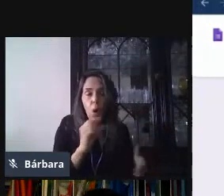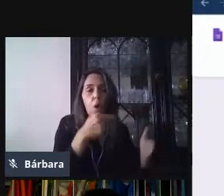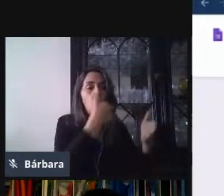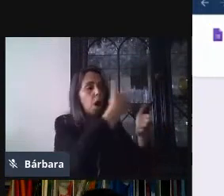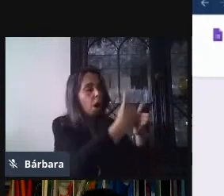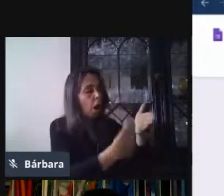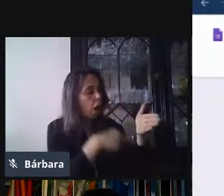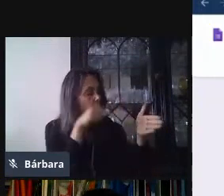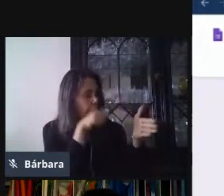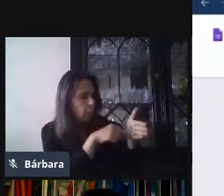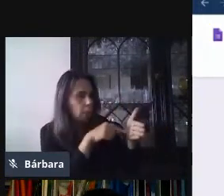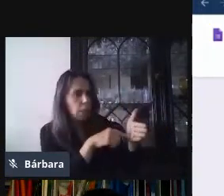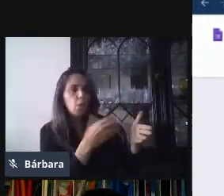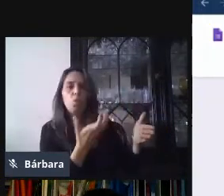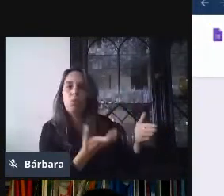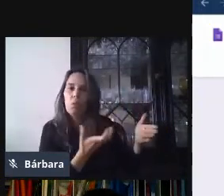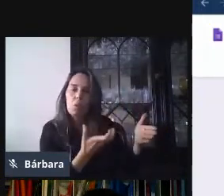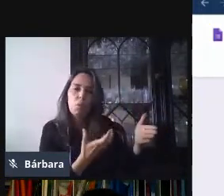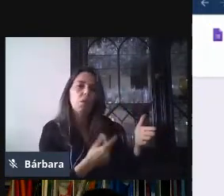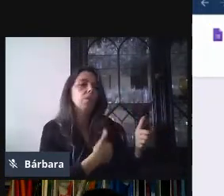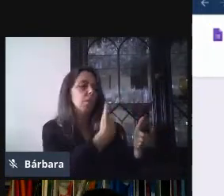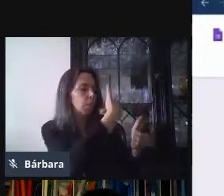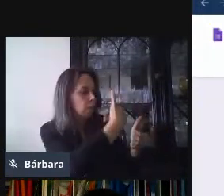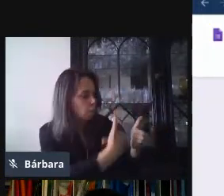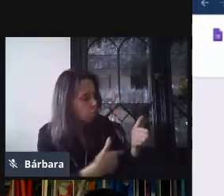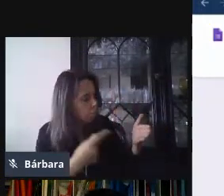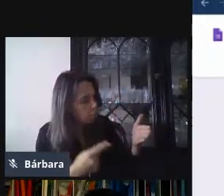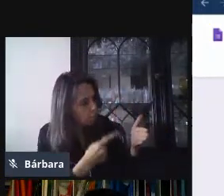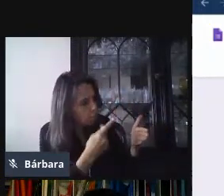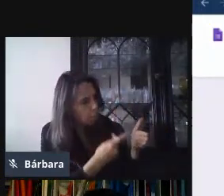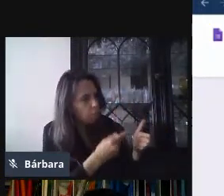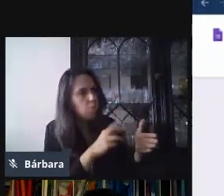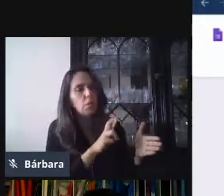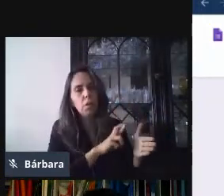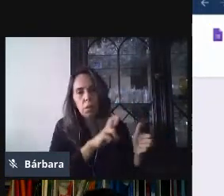voy poniendo las respuestas, me van a ir apareciendo opciones, ¿no?